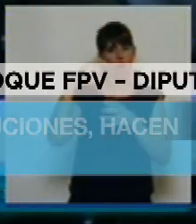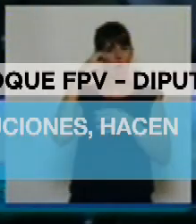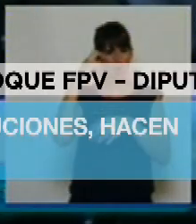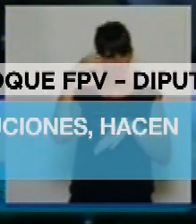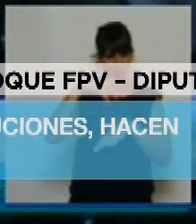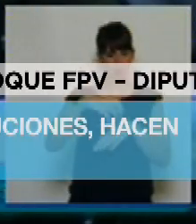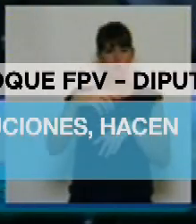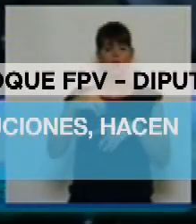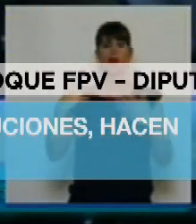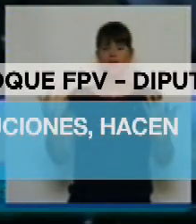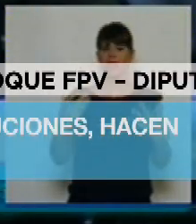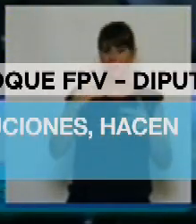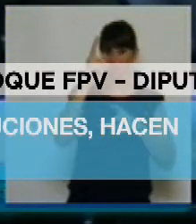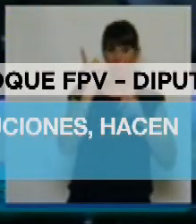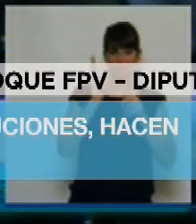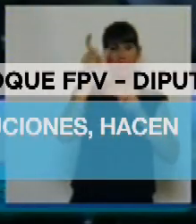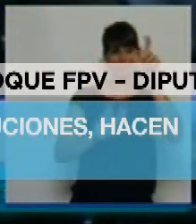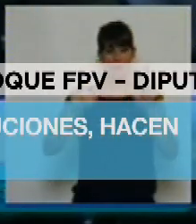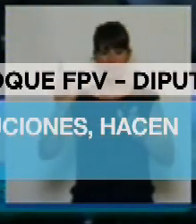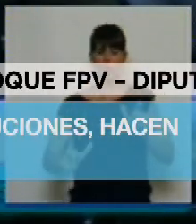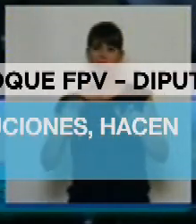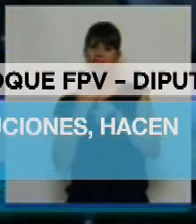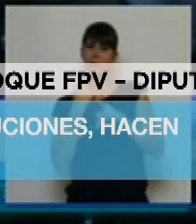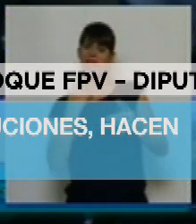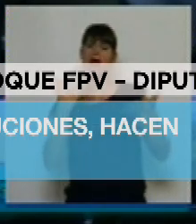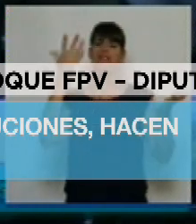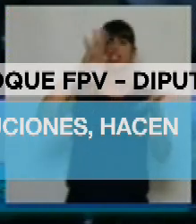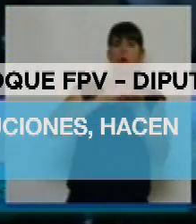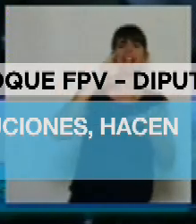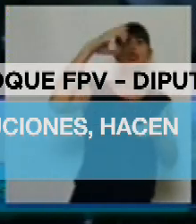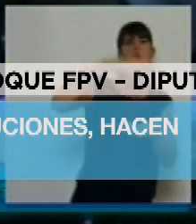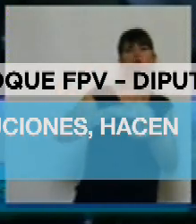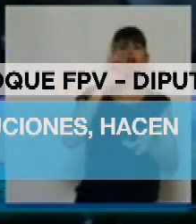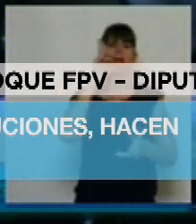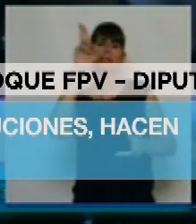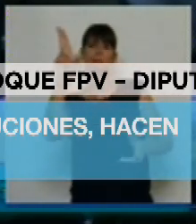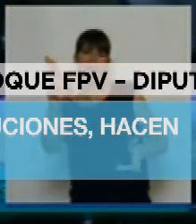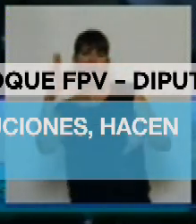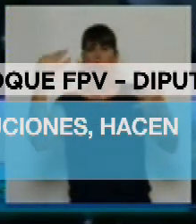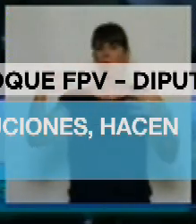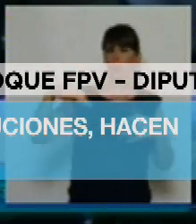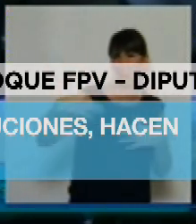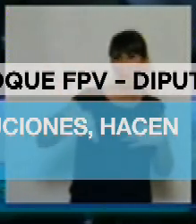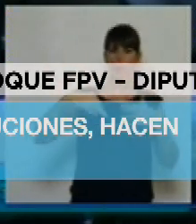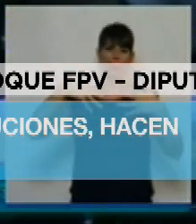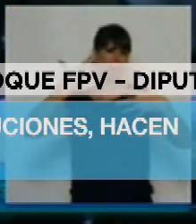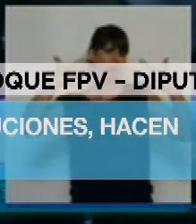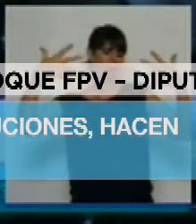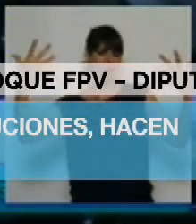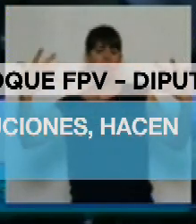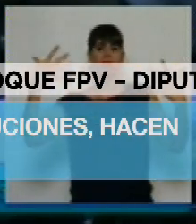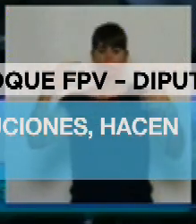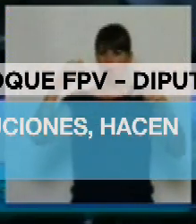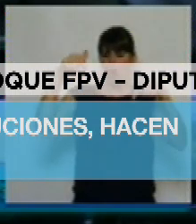Quienes se llenan la boca hablando de instituciones y de respeto a las instituciones, las